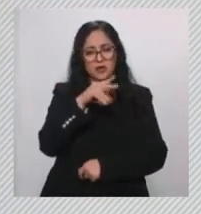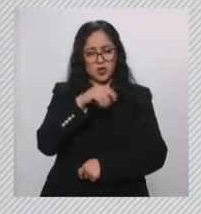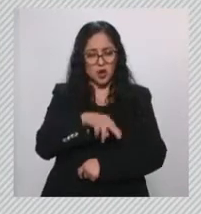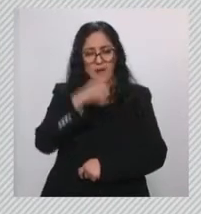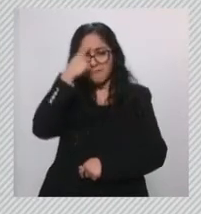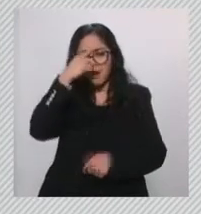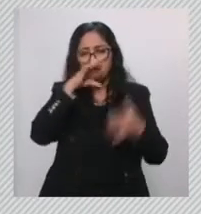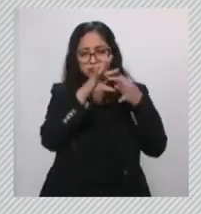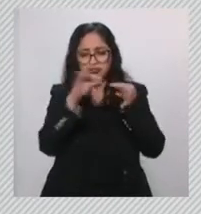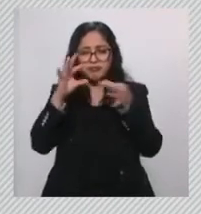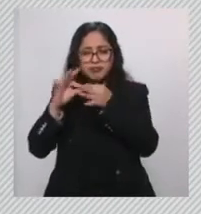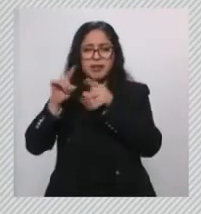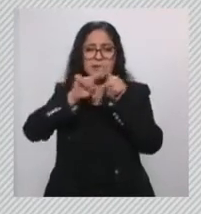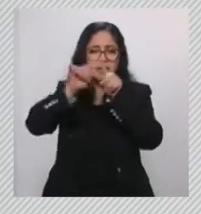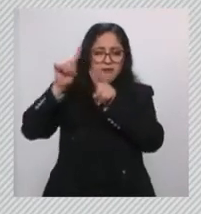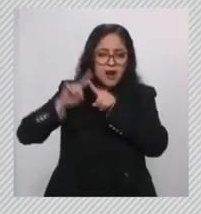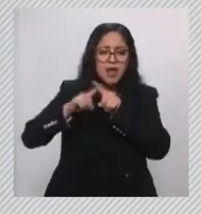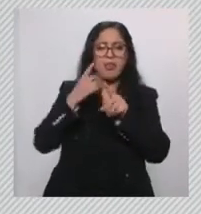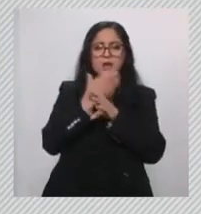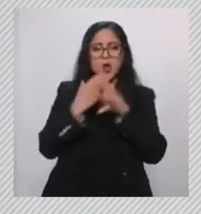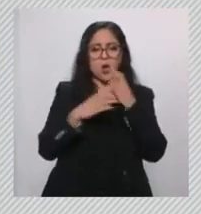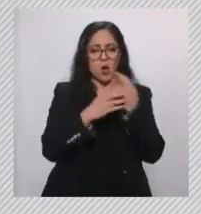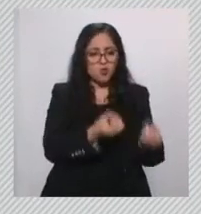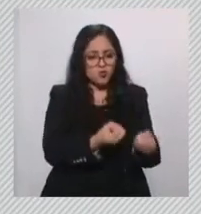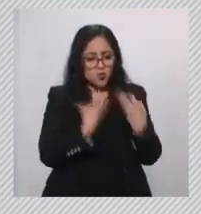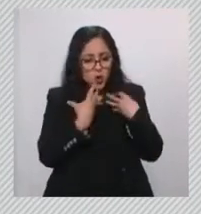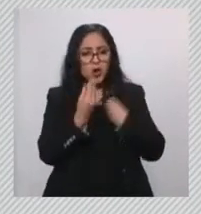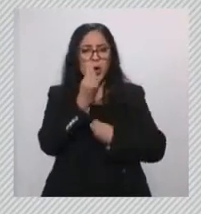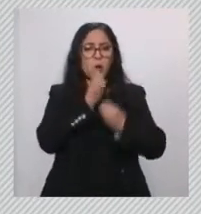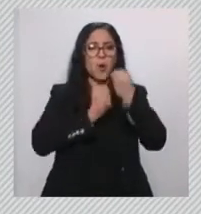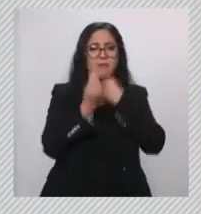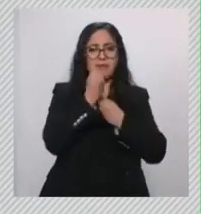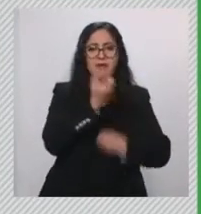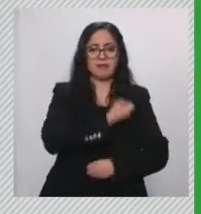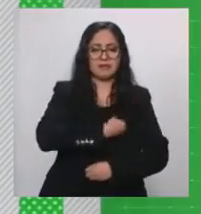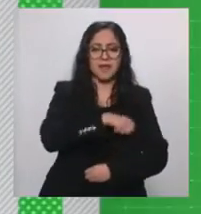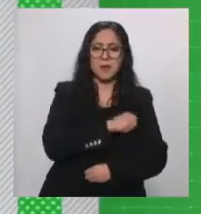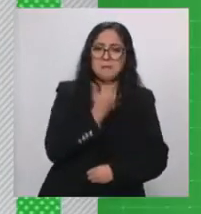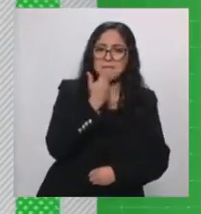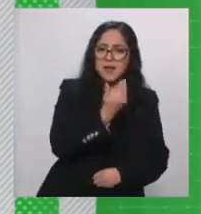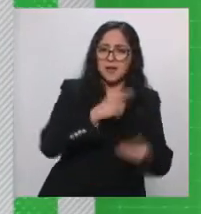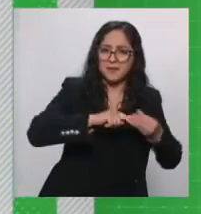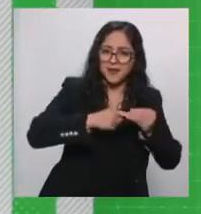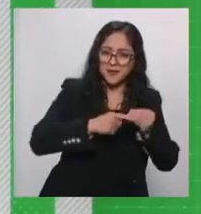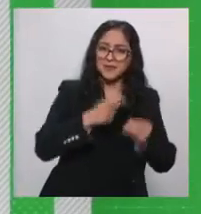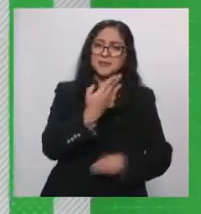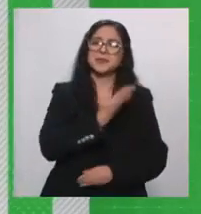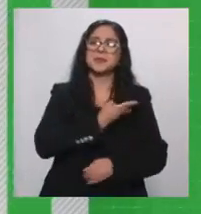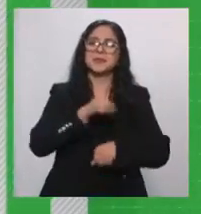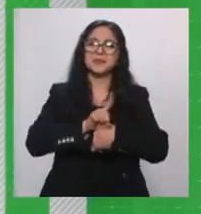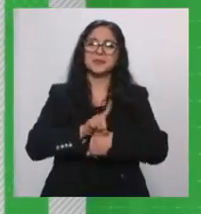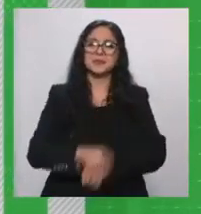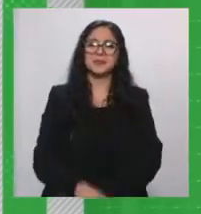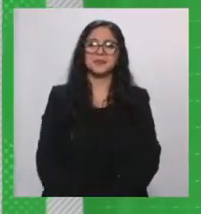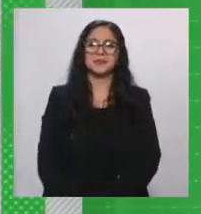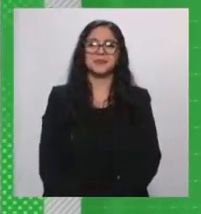de los importantes aportes y nutrientes que dan a nuestra salud los frijoles. Gracias, Fer, que tengas un buen día. Fer, bonito día. Sí.